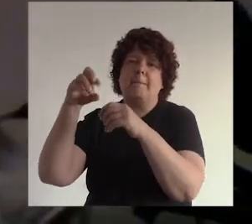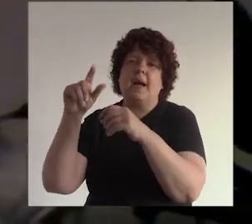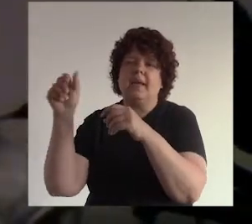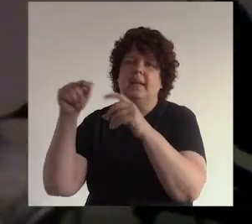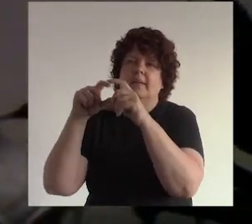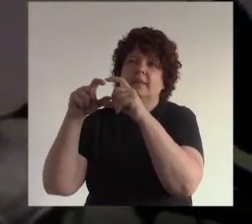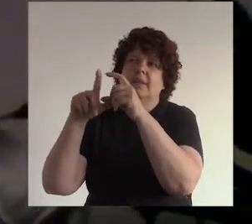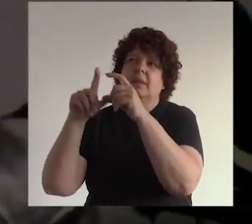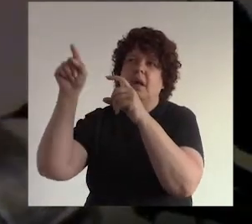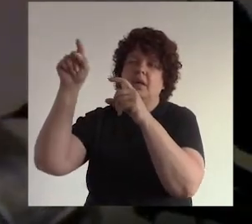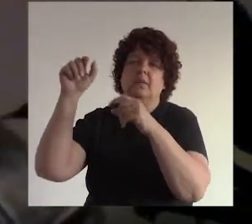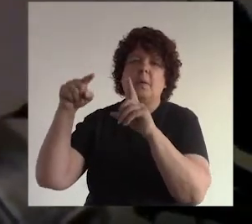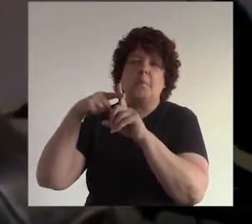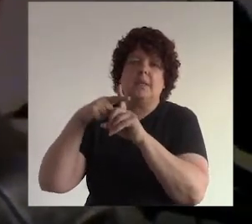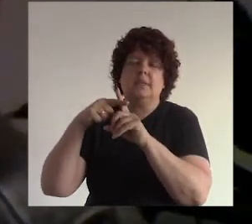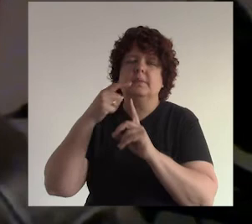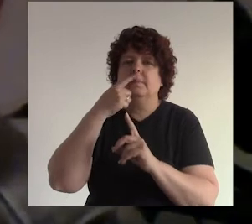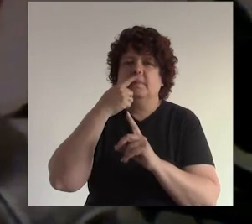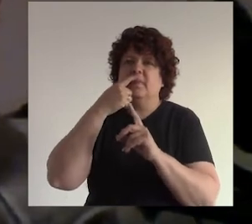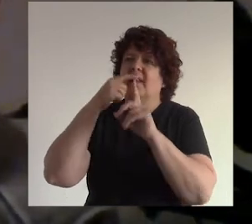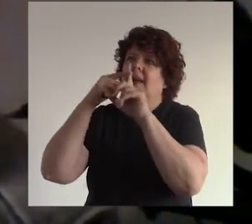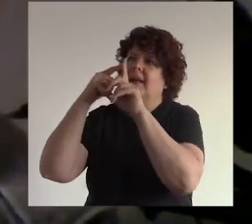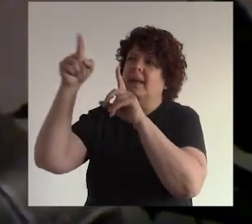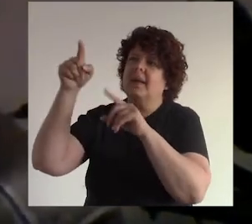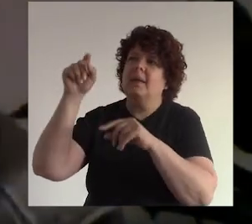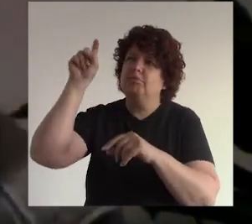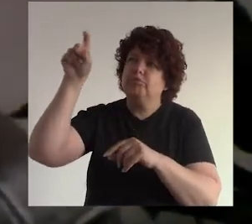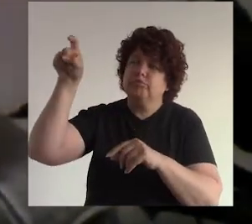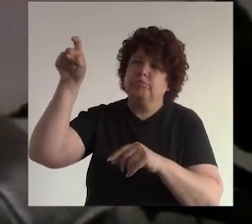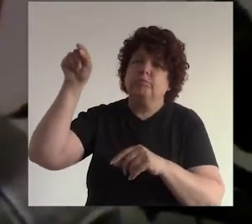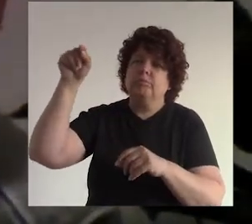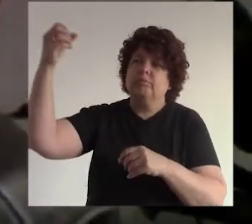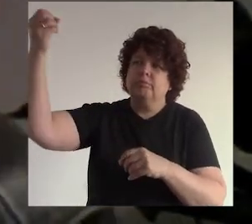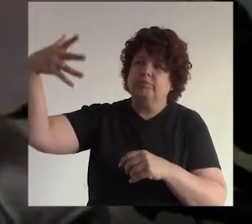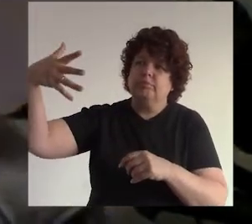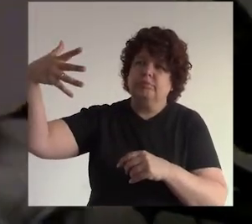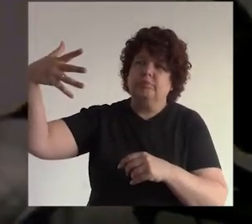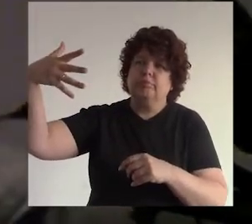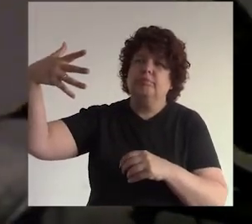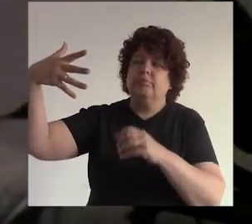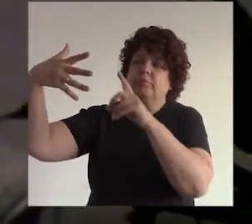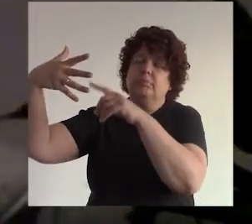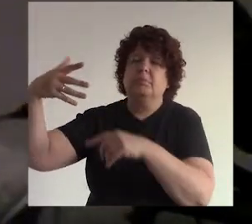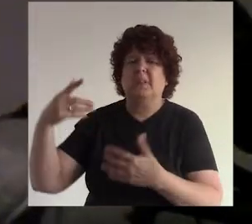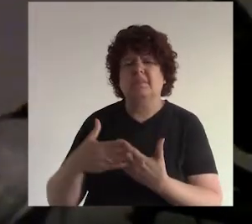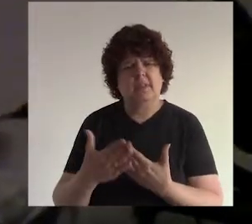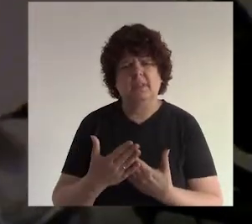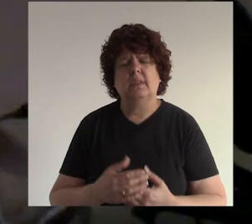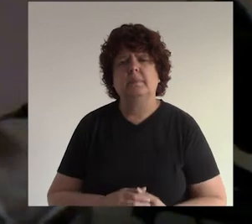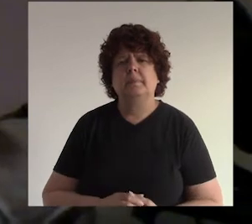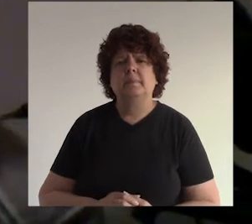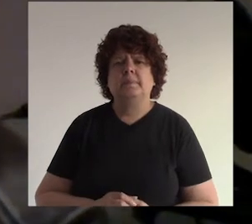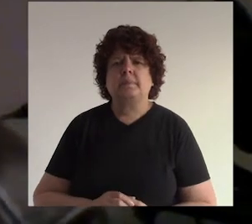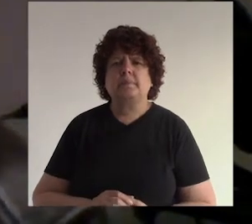o crear o un signo más ya ahí presiona y la adopción de crear páginas es bien fácil ¿verdad?